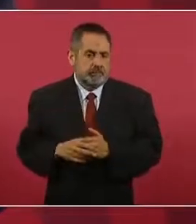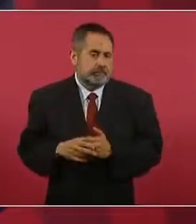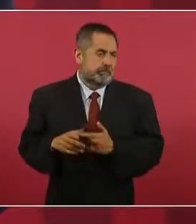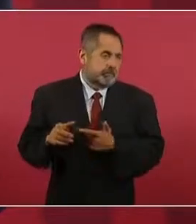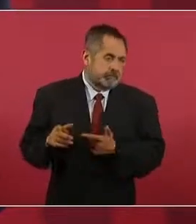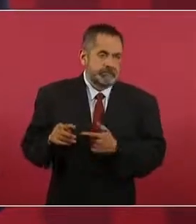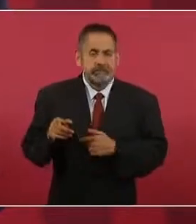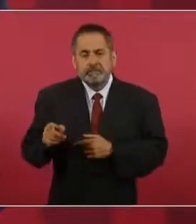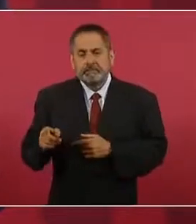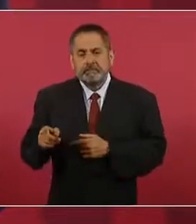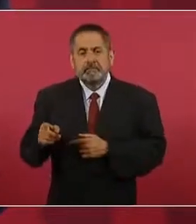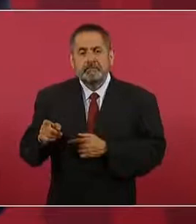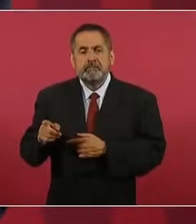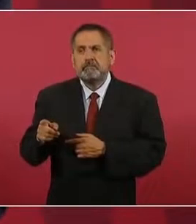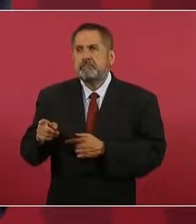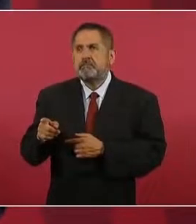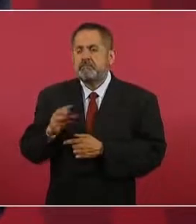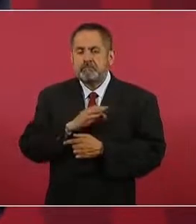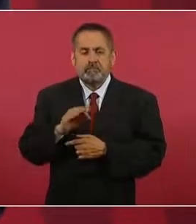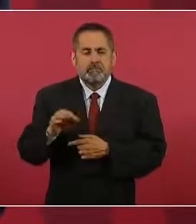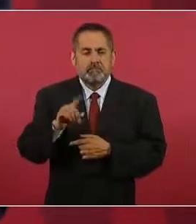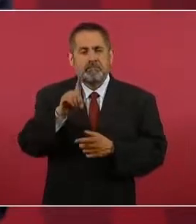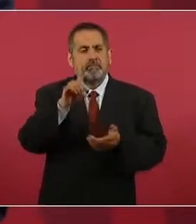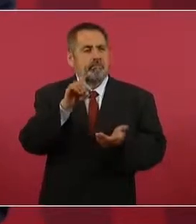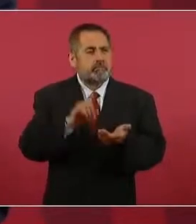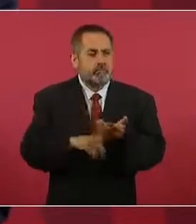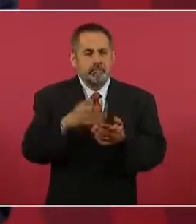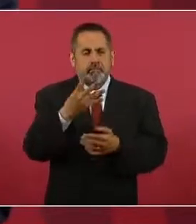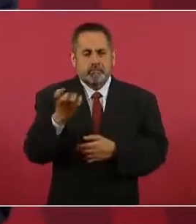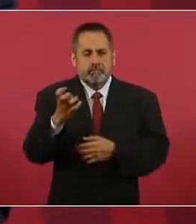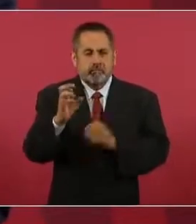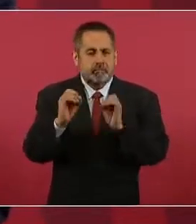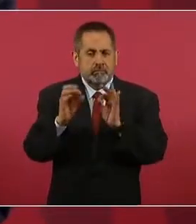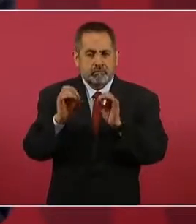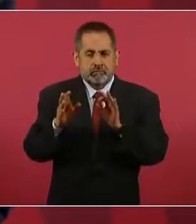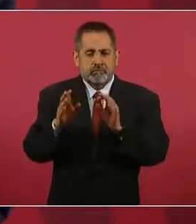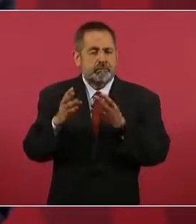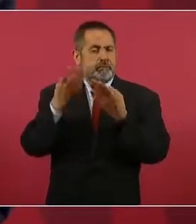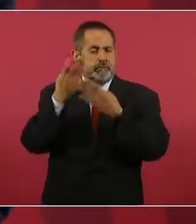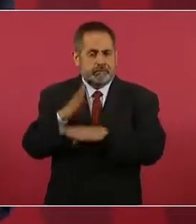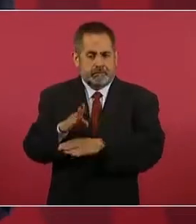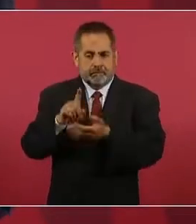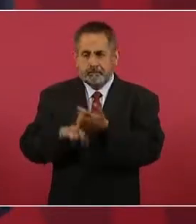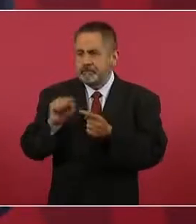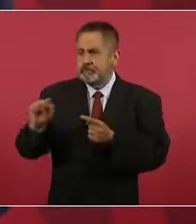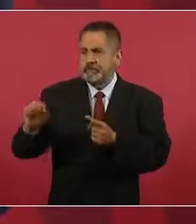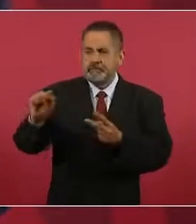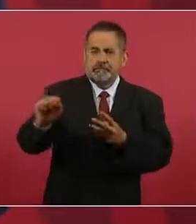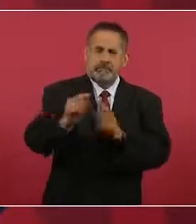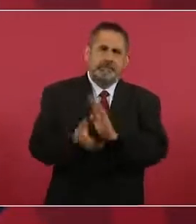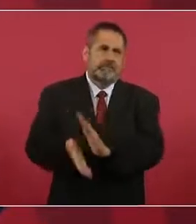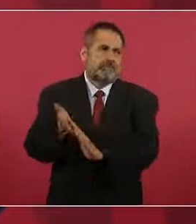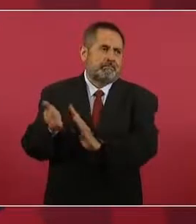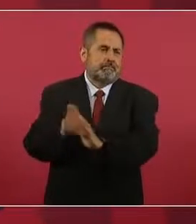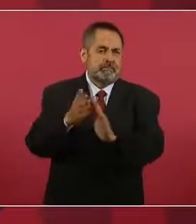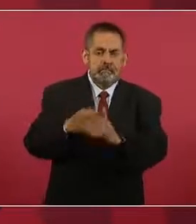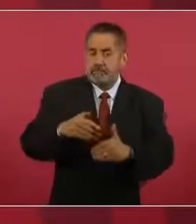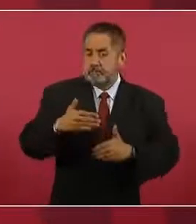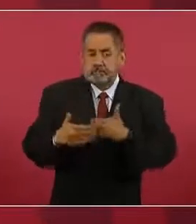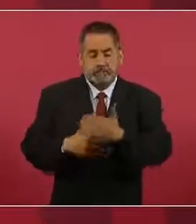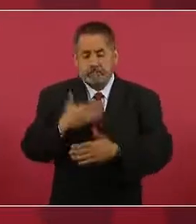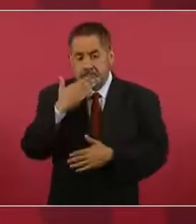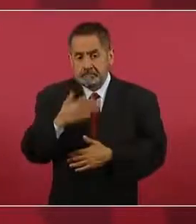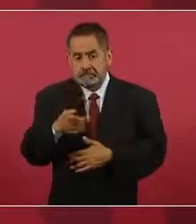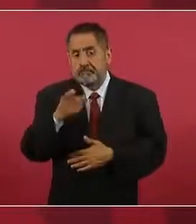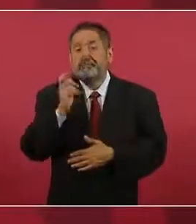como mil 400 terminadas. Vamos avanzando muy bien. Lo